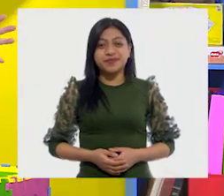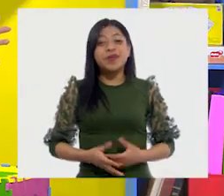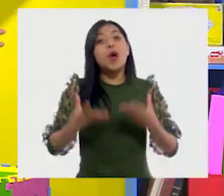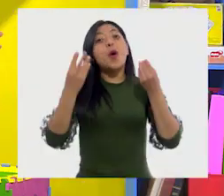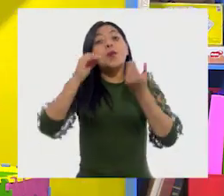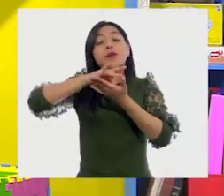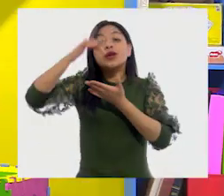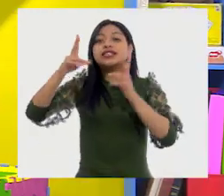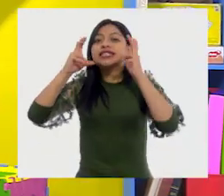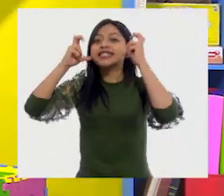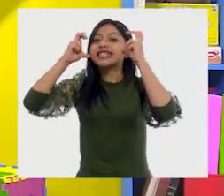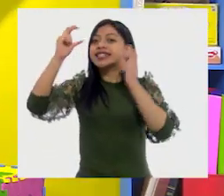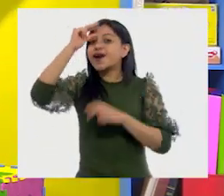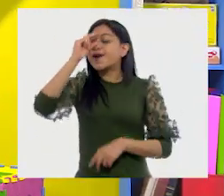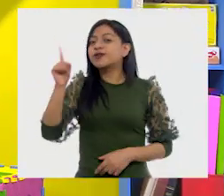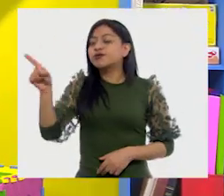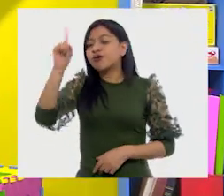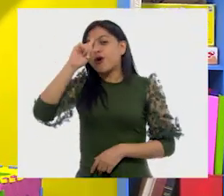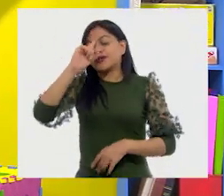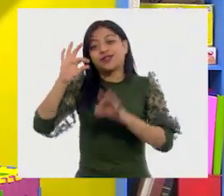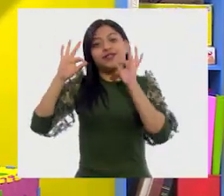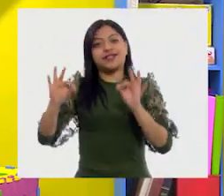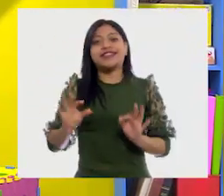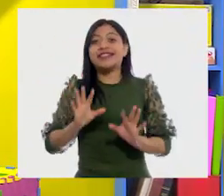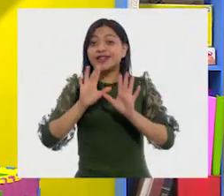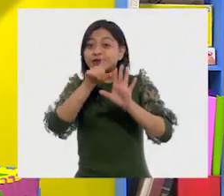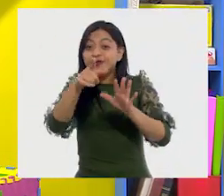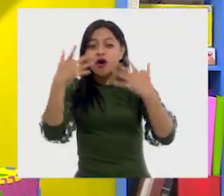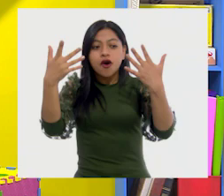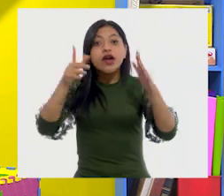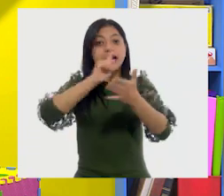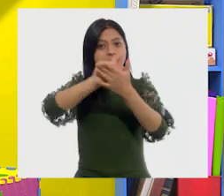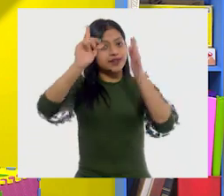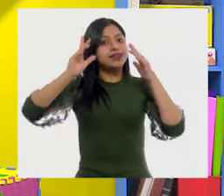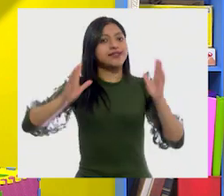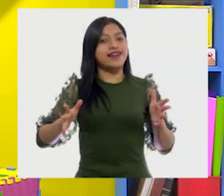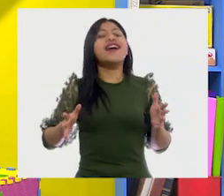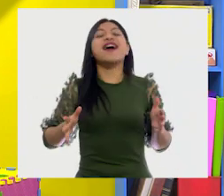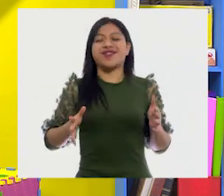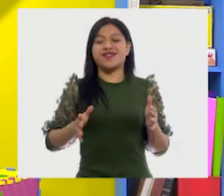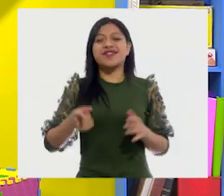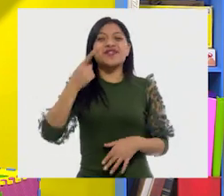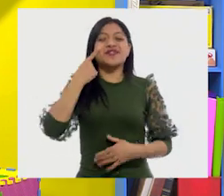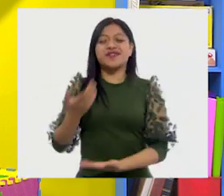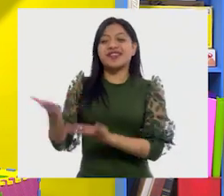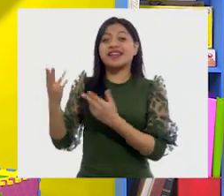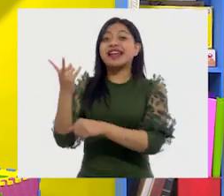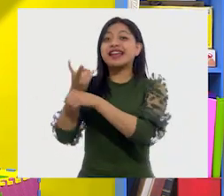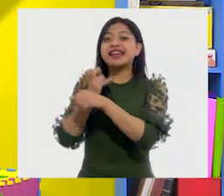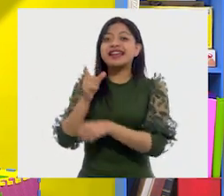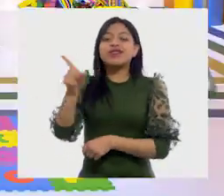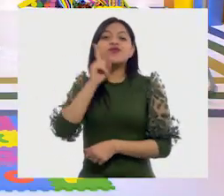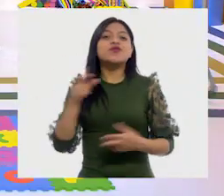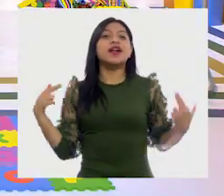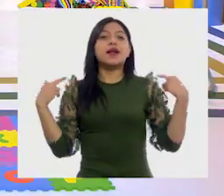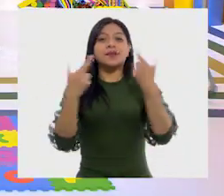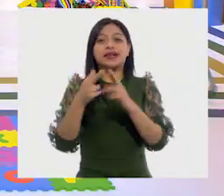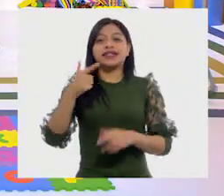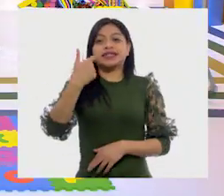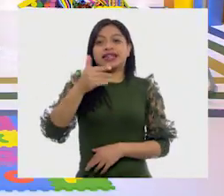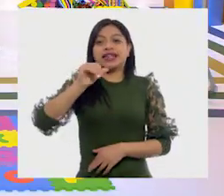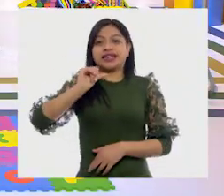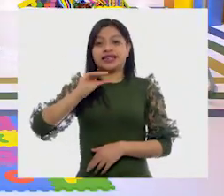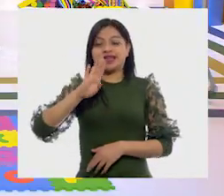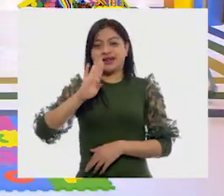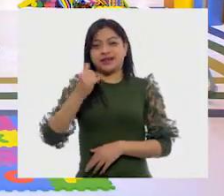Muchas gracias a Jolisto por esa gran recomendación. Y ahora que ya tenemos las manos limpias, vamos a invitar a la maestra Gaby. ¡Hola